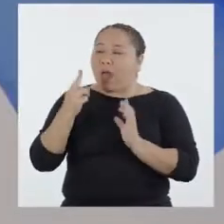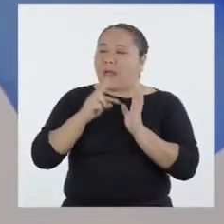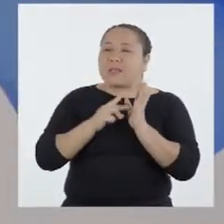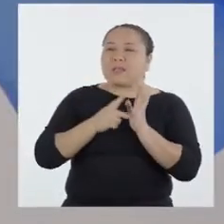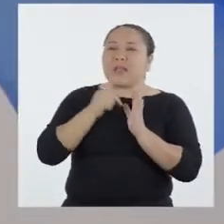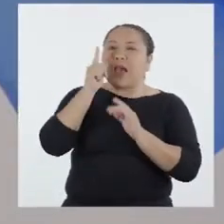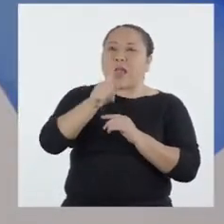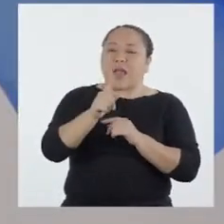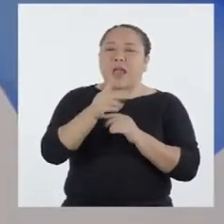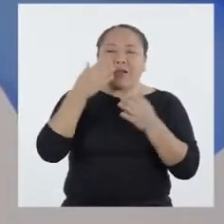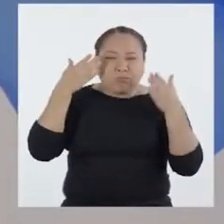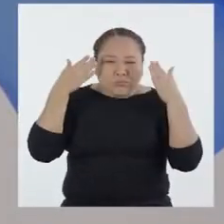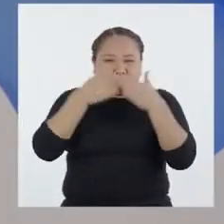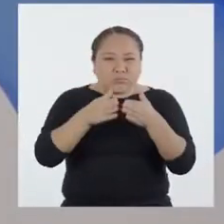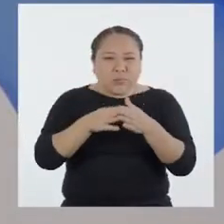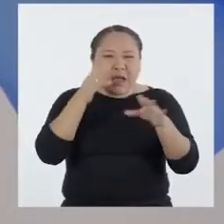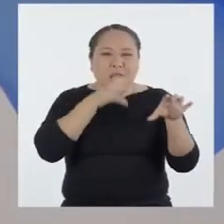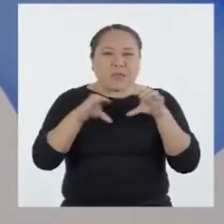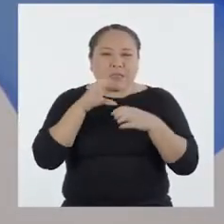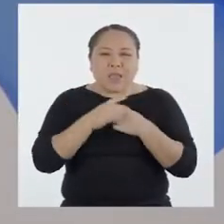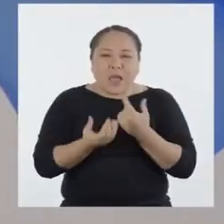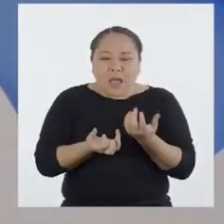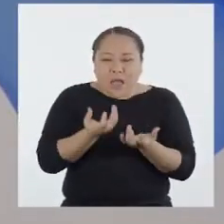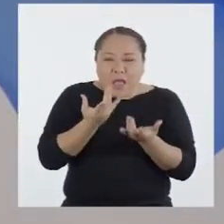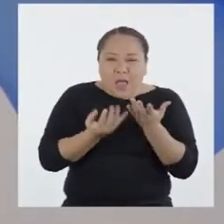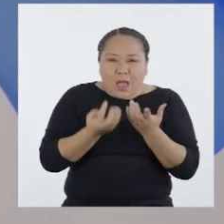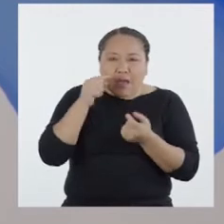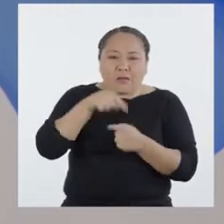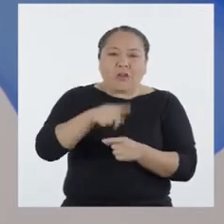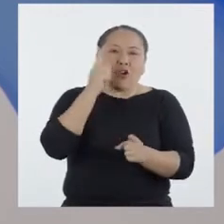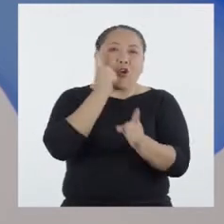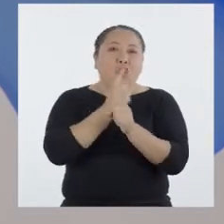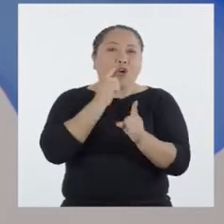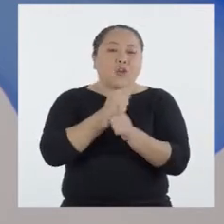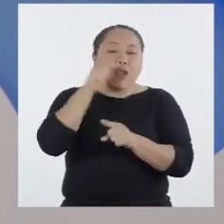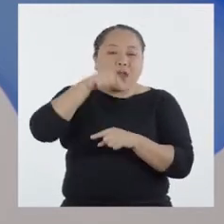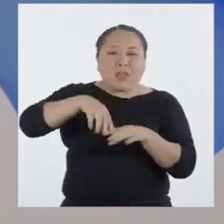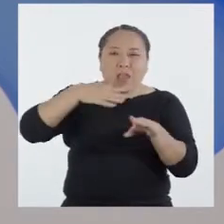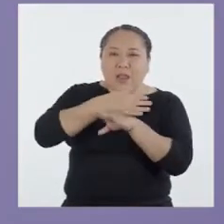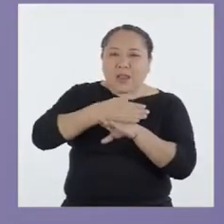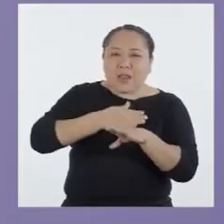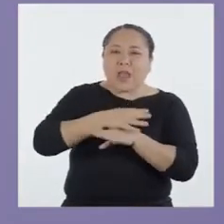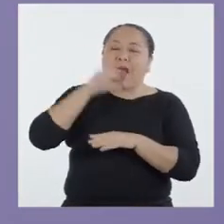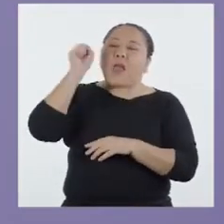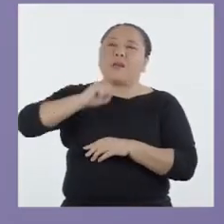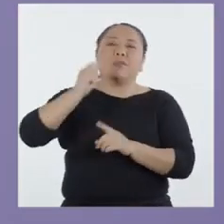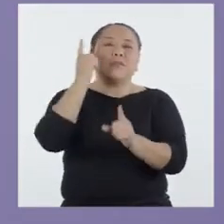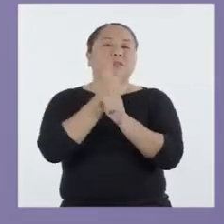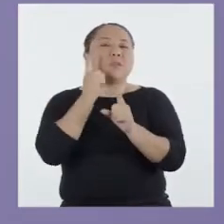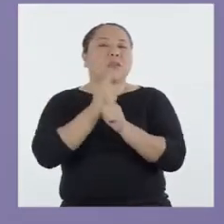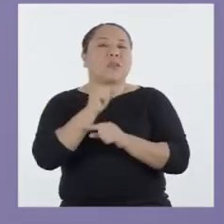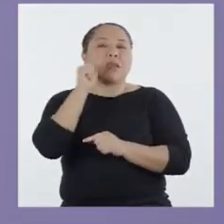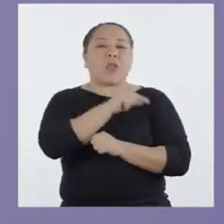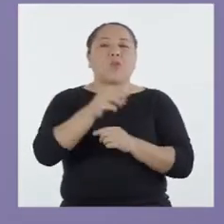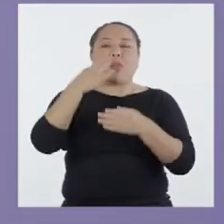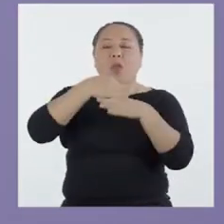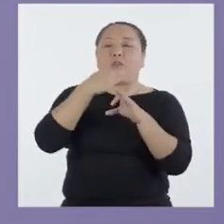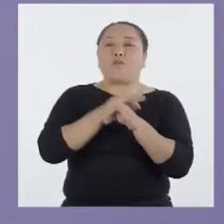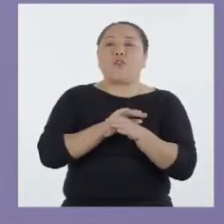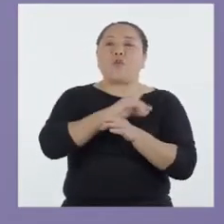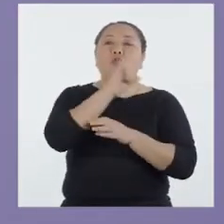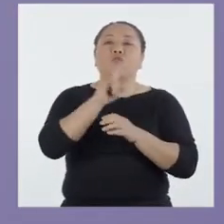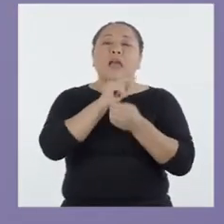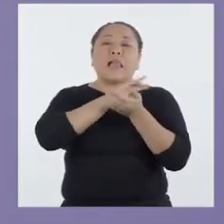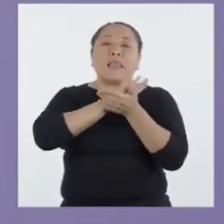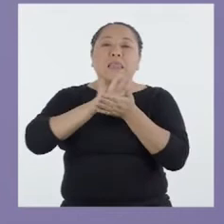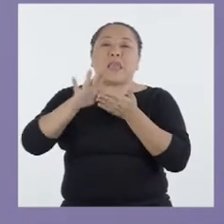sea que la clave también va por hacer arder debidamente la leña. Es que sí, sí hay una manera de